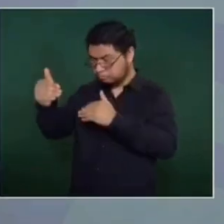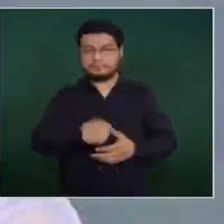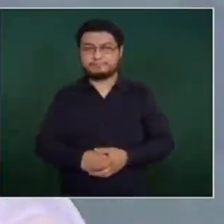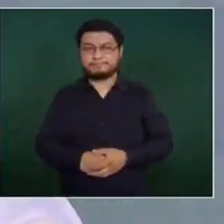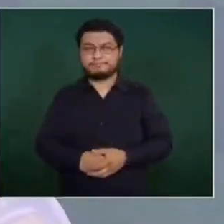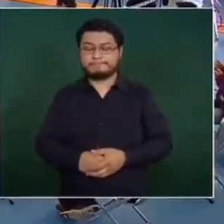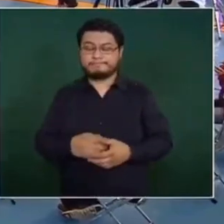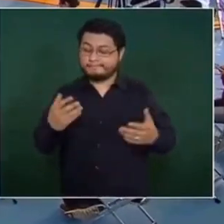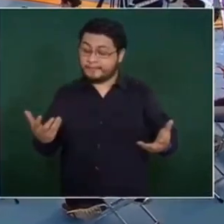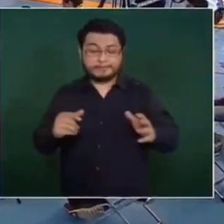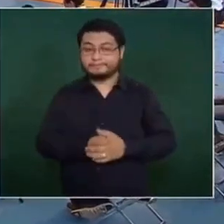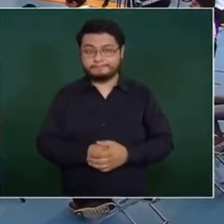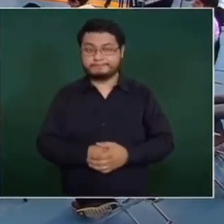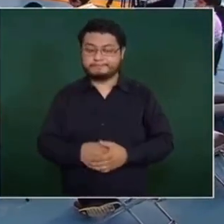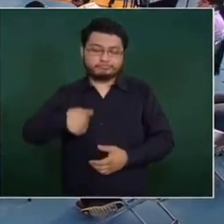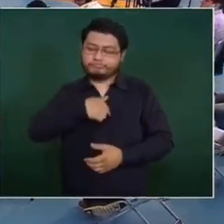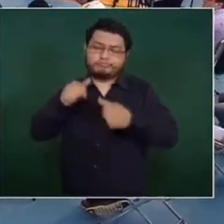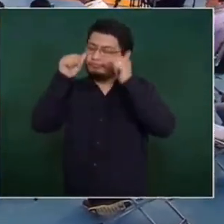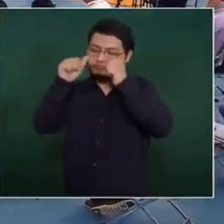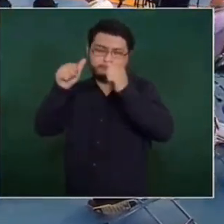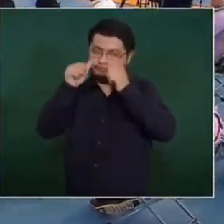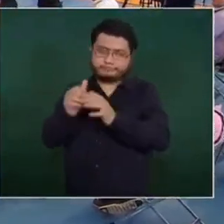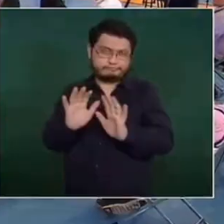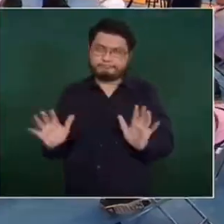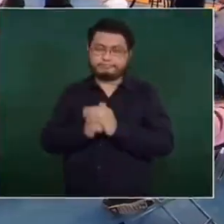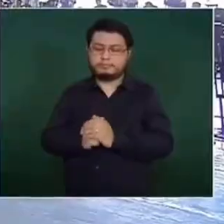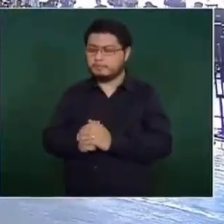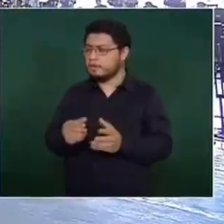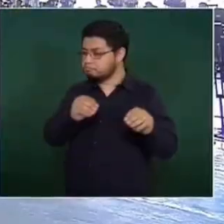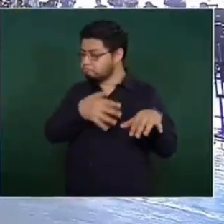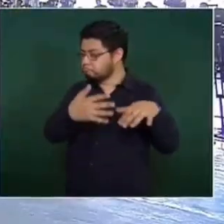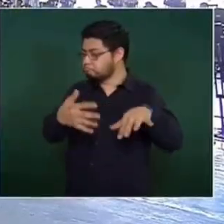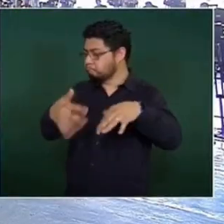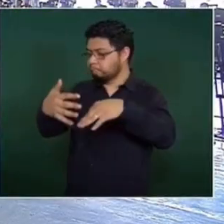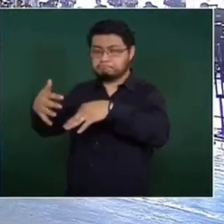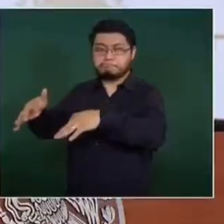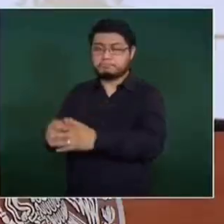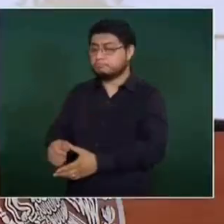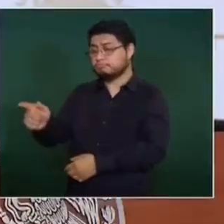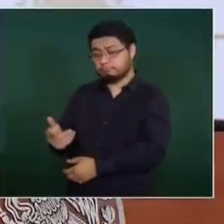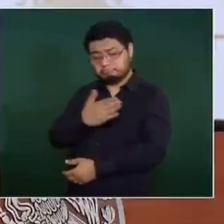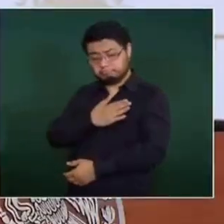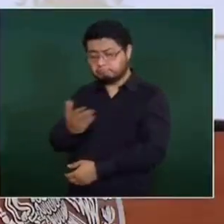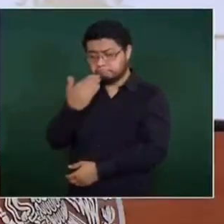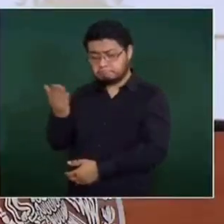Roger Bartlett. Vamos a estar pendientes de la movilización y que les vaya bien.